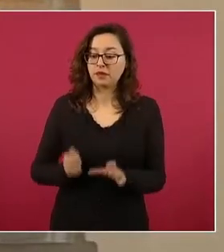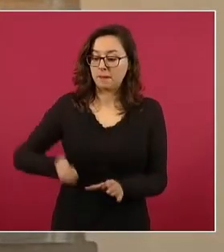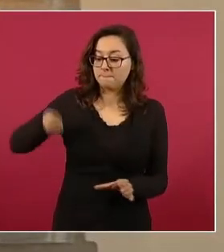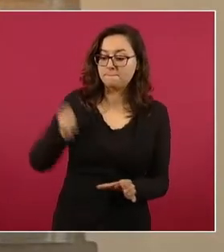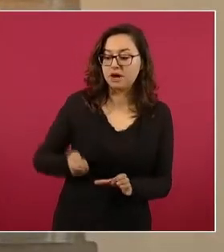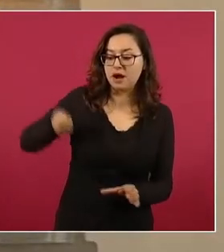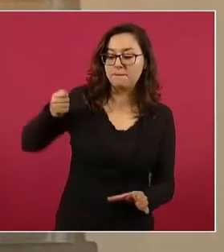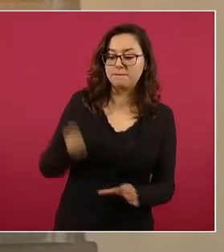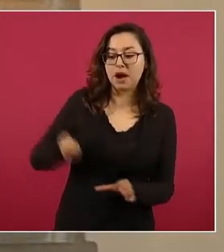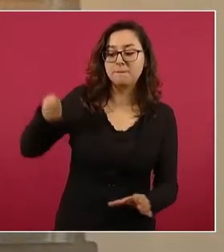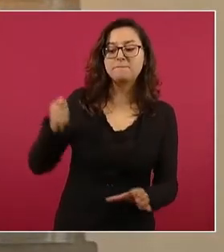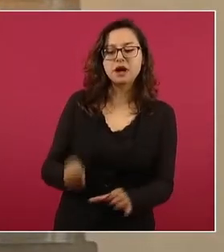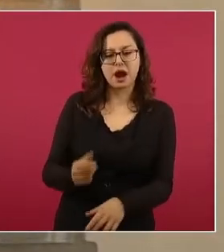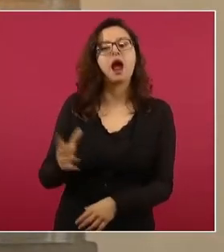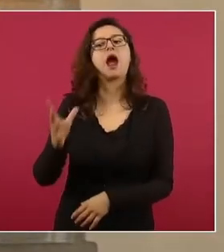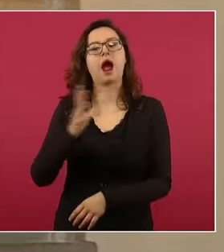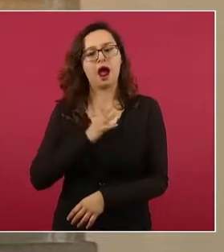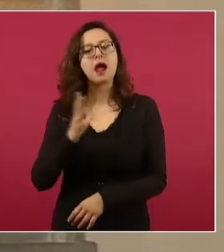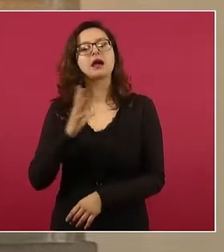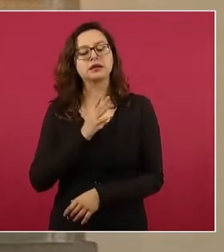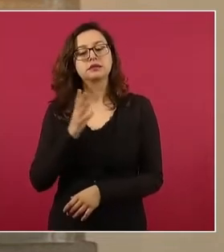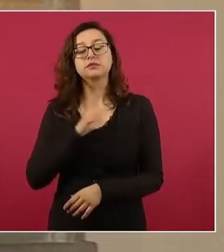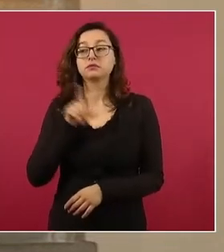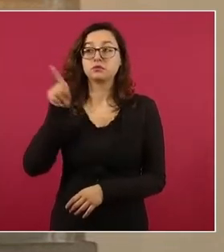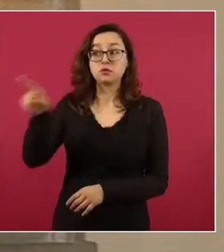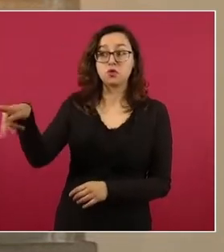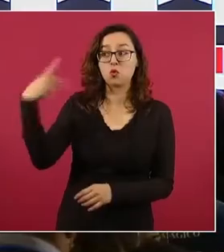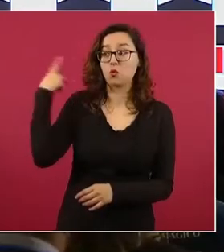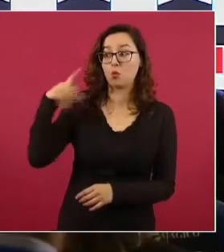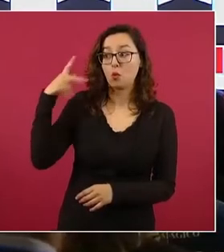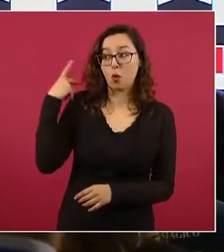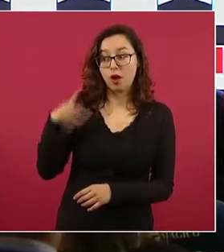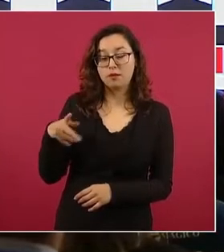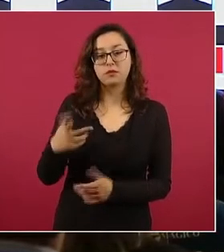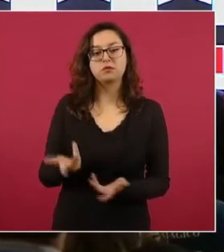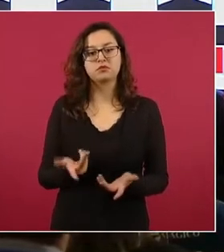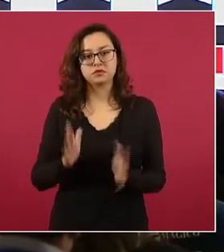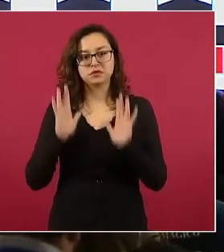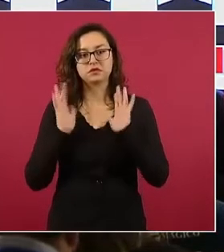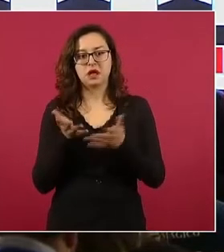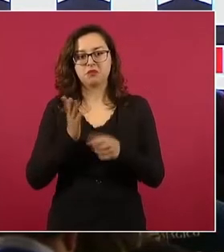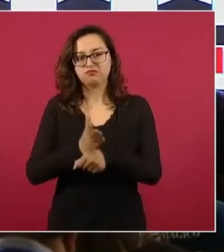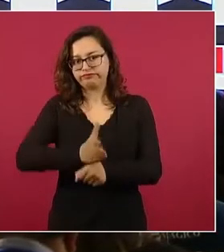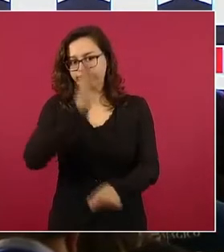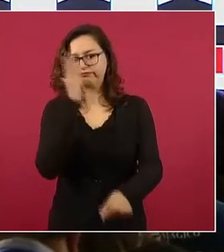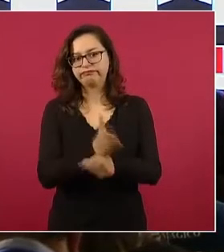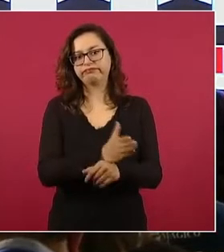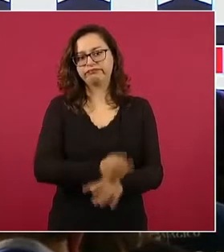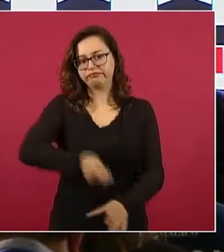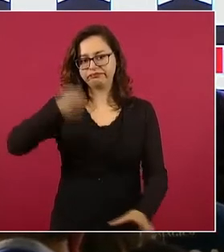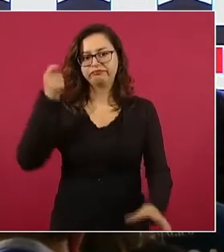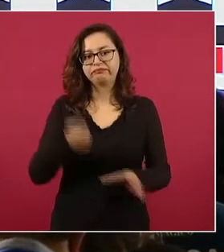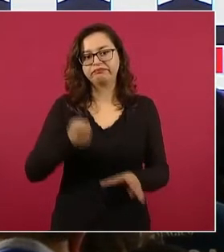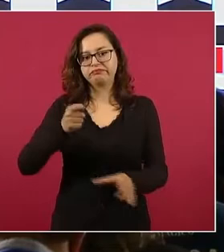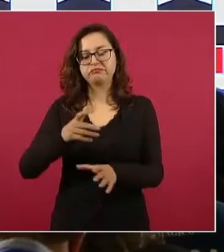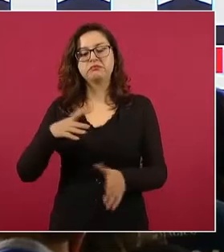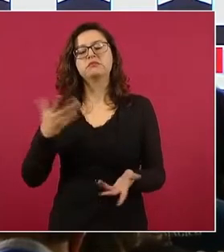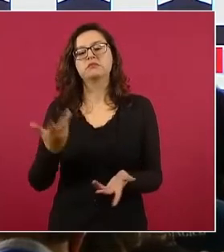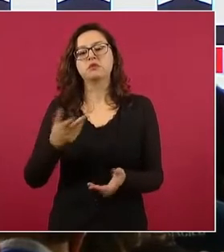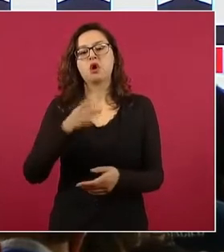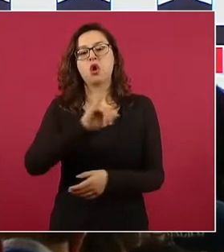de Puebla logró obtener sentencia condenatoria de 45 años de prisión contra Jorge N.